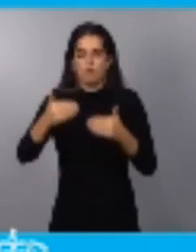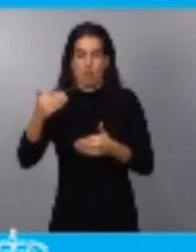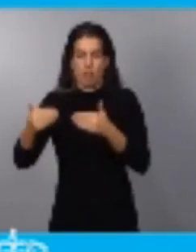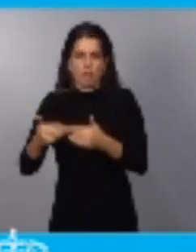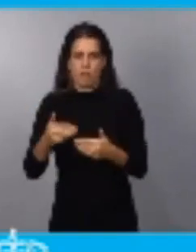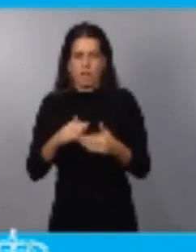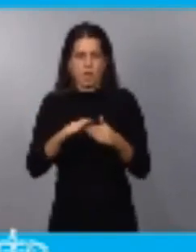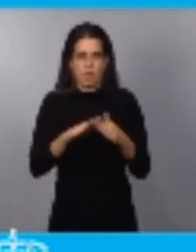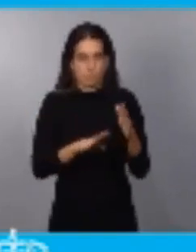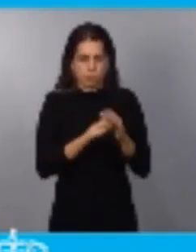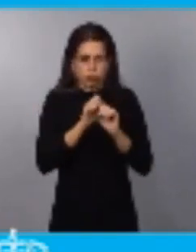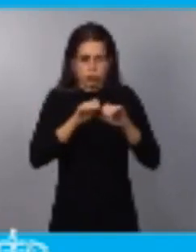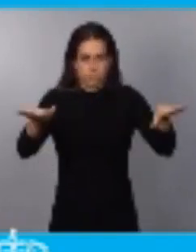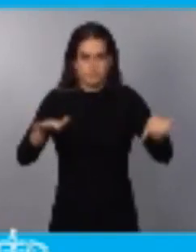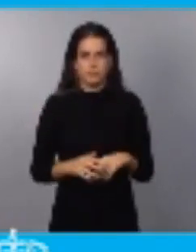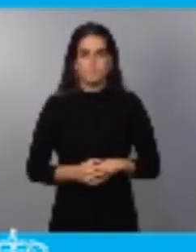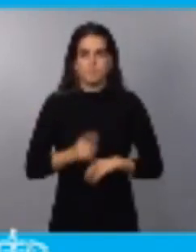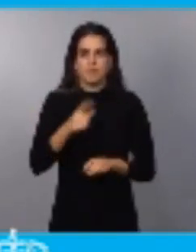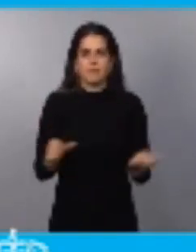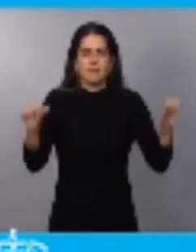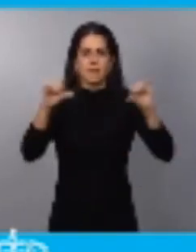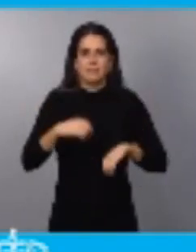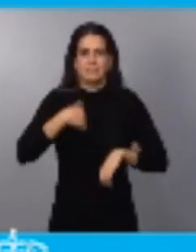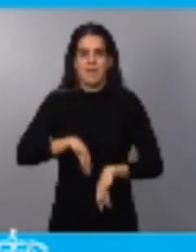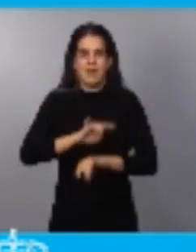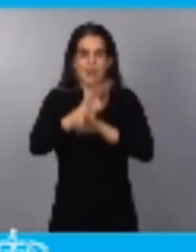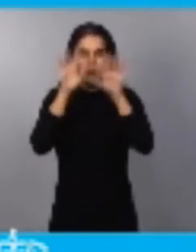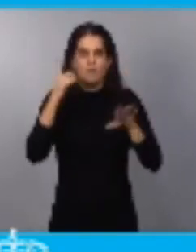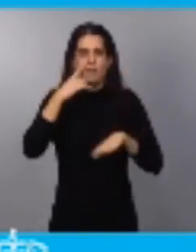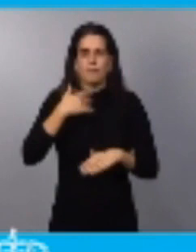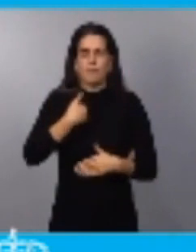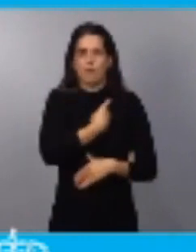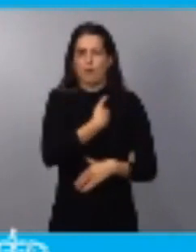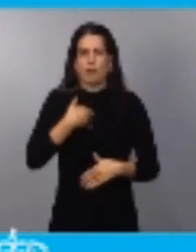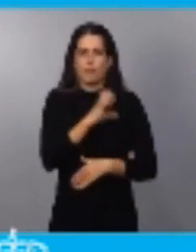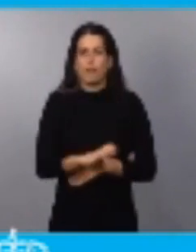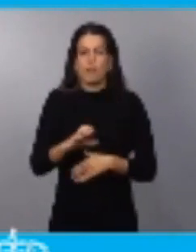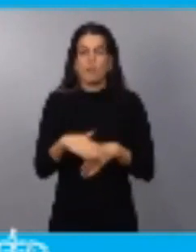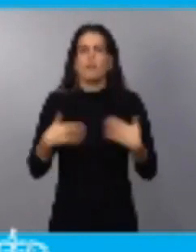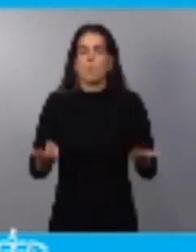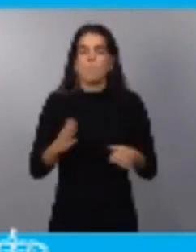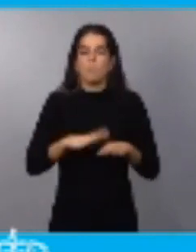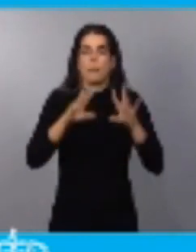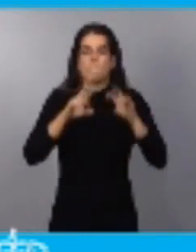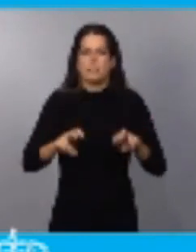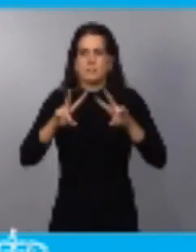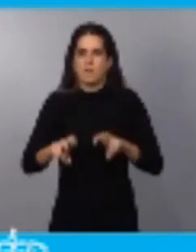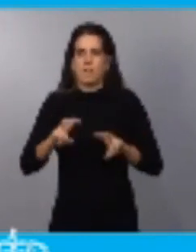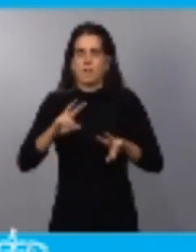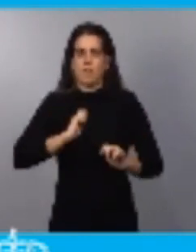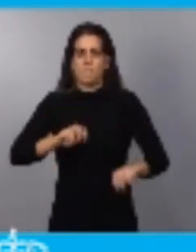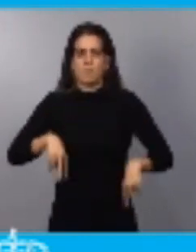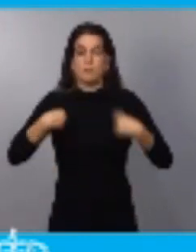En esta crisis también ha quedado claro cuál ha sido el papel fundamental de la ciencia, de la investigación, que nos ha permitido contar con una